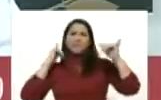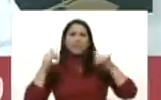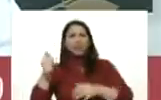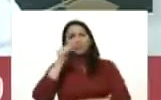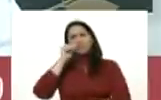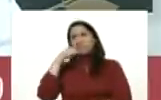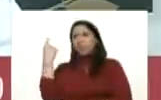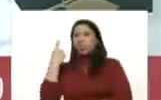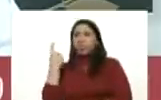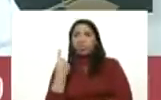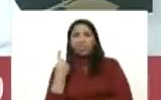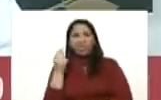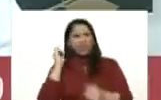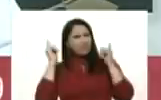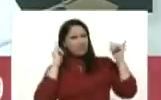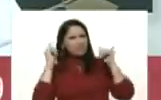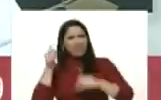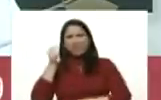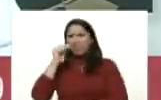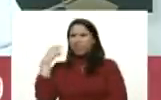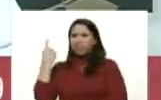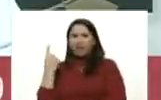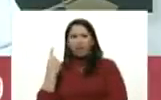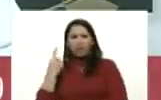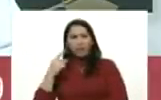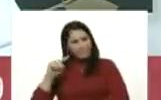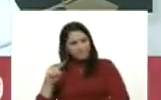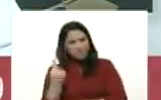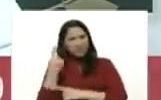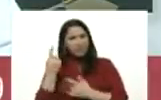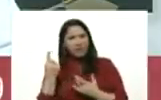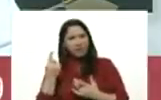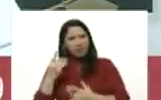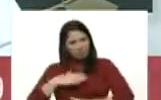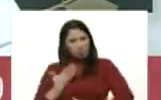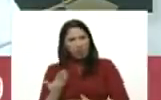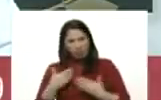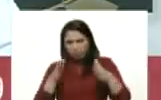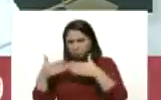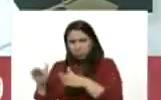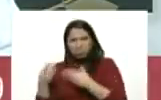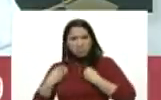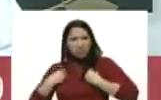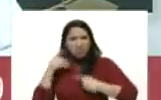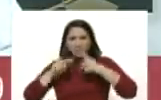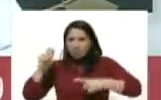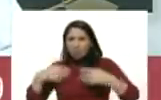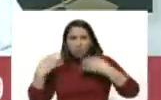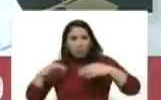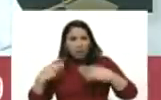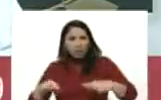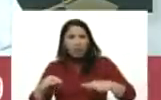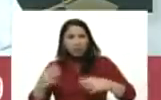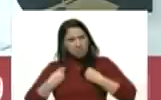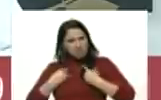son las discotecas y los bares la prioridad para la vida de la gente para la normalidad